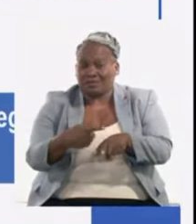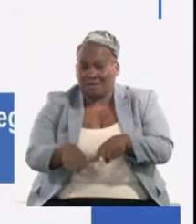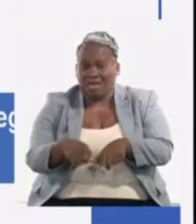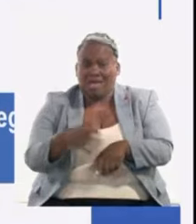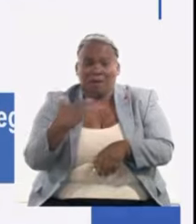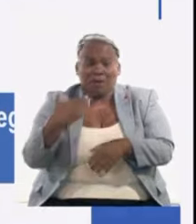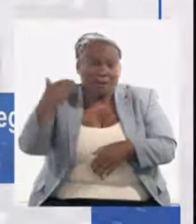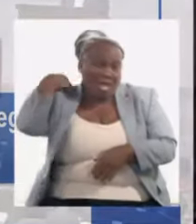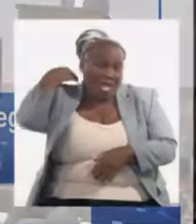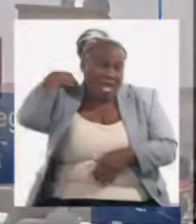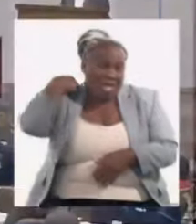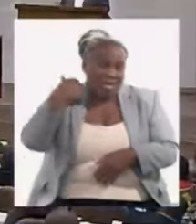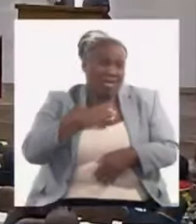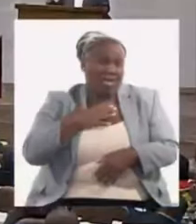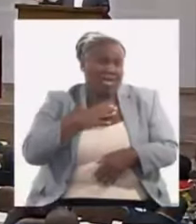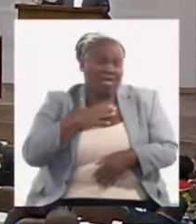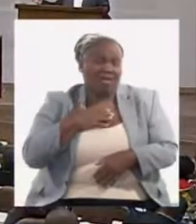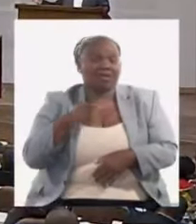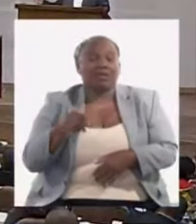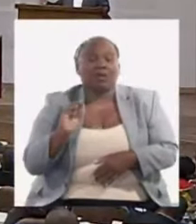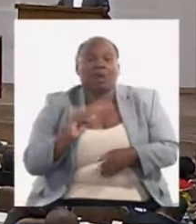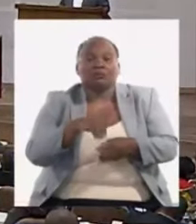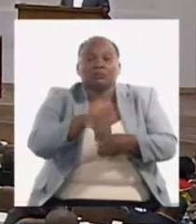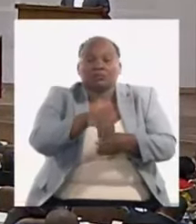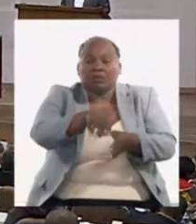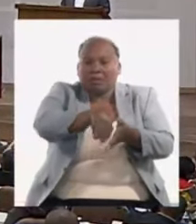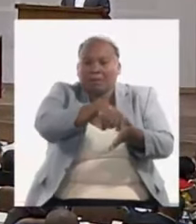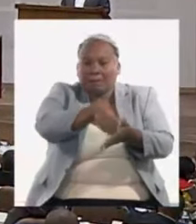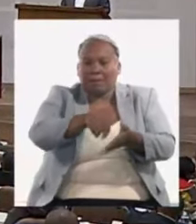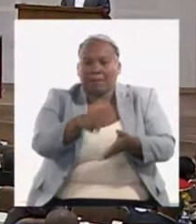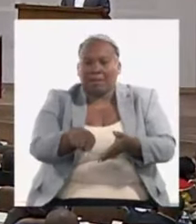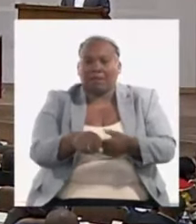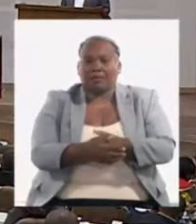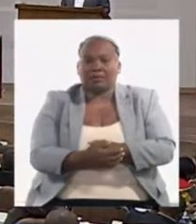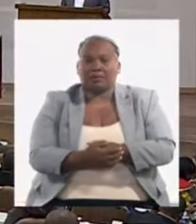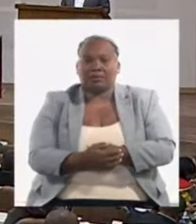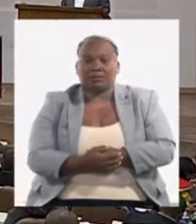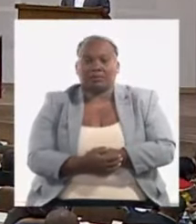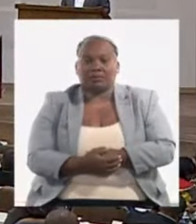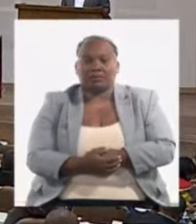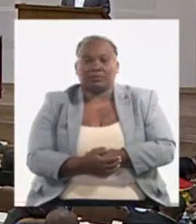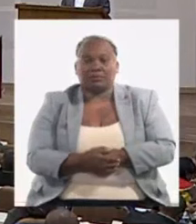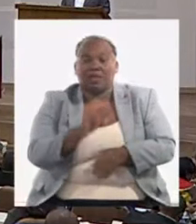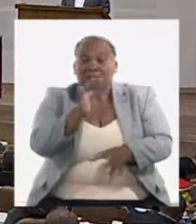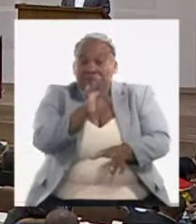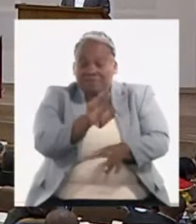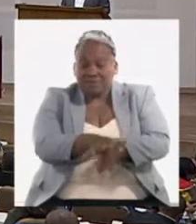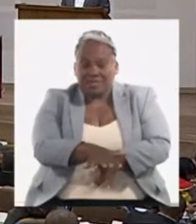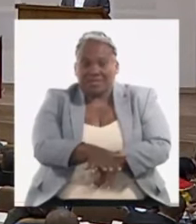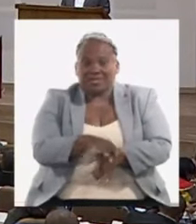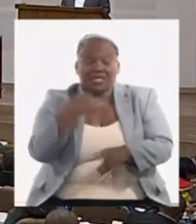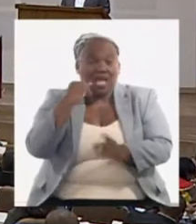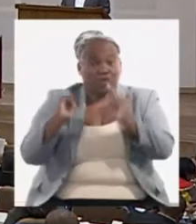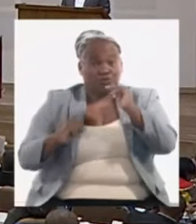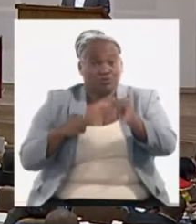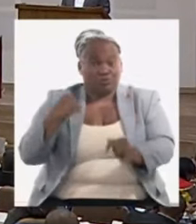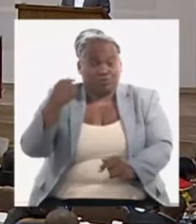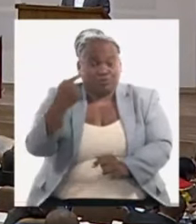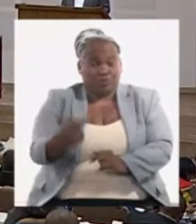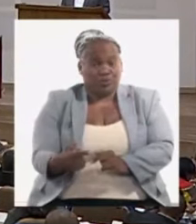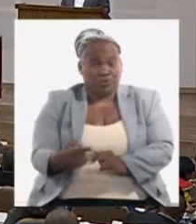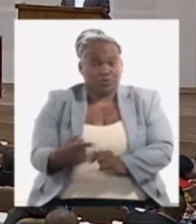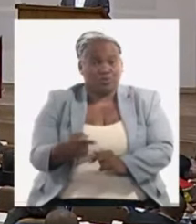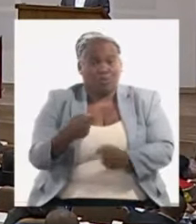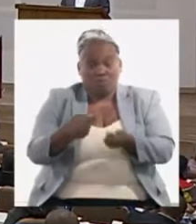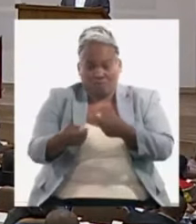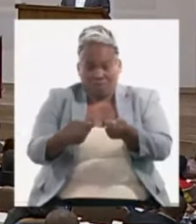previendo y está incorporado así en el plan aunque es de las cuestiones que seguimos trabajando que inicie operaciones el próximo año un grupo de